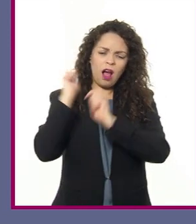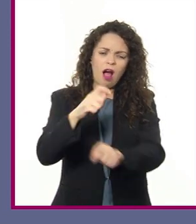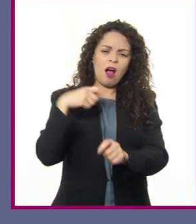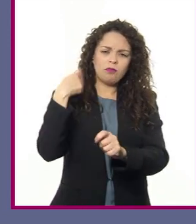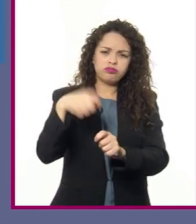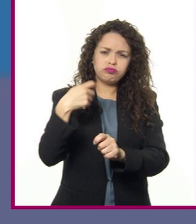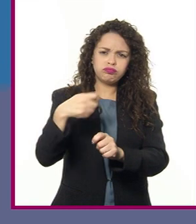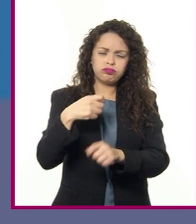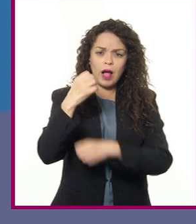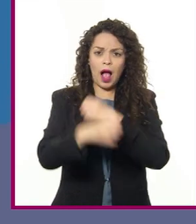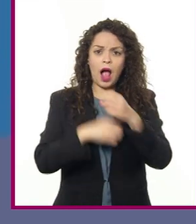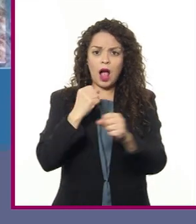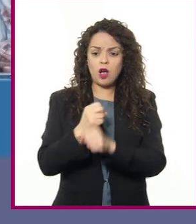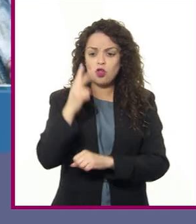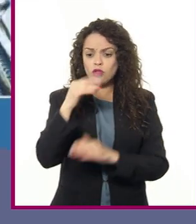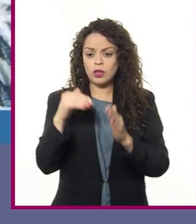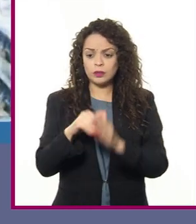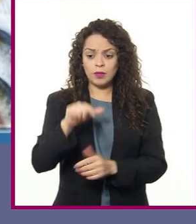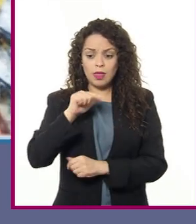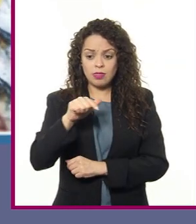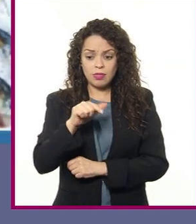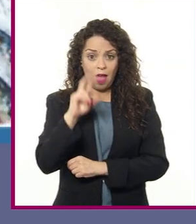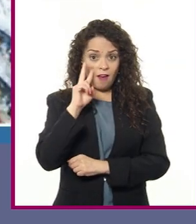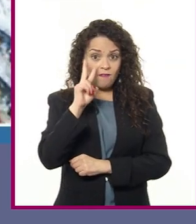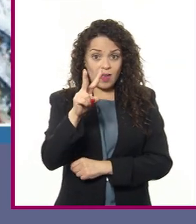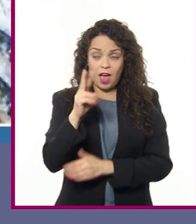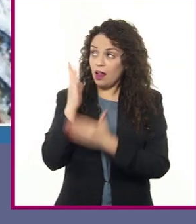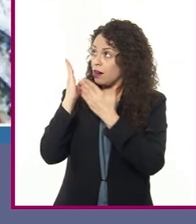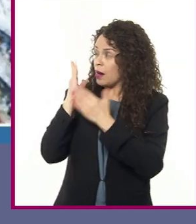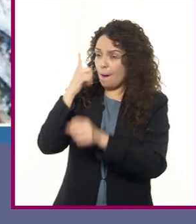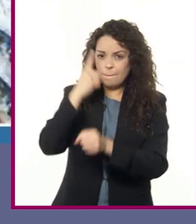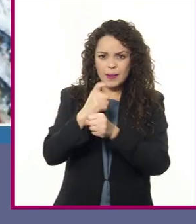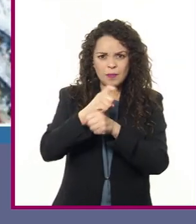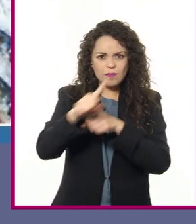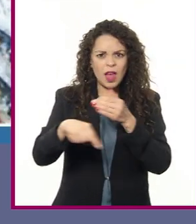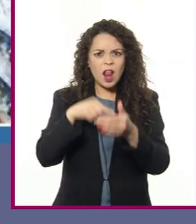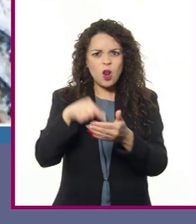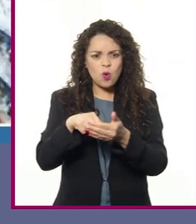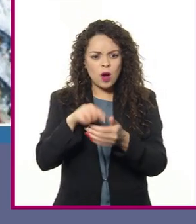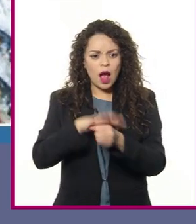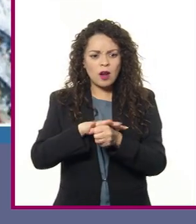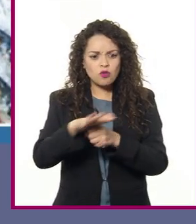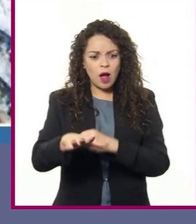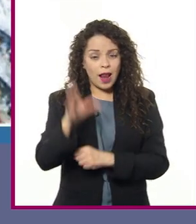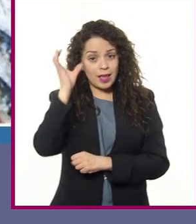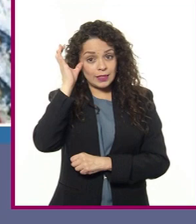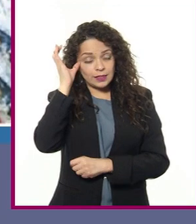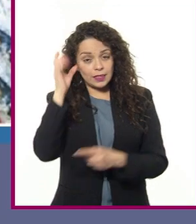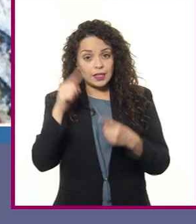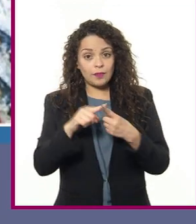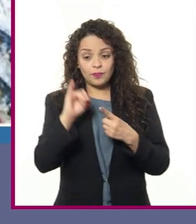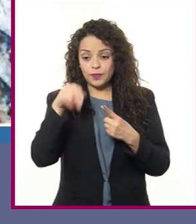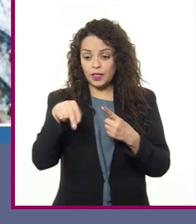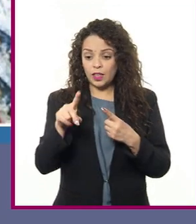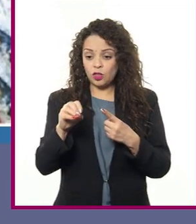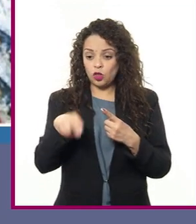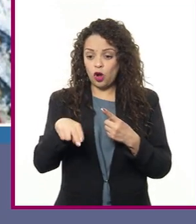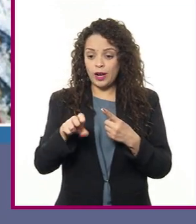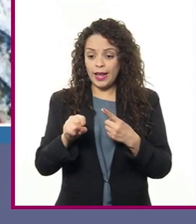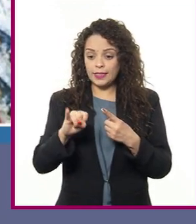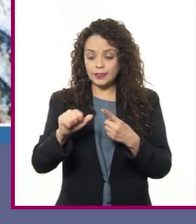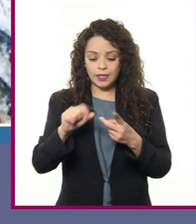2017. Veo que en los primeros lugares se encuentran China, Indonesia